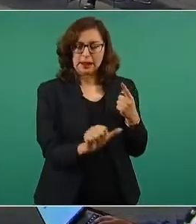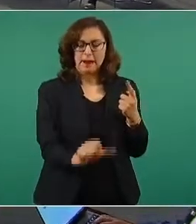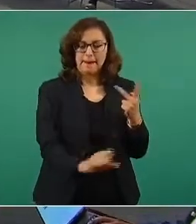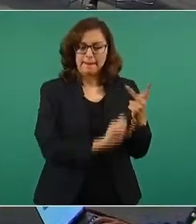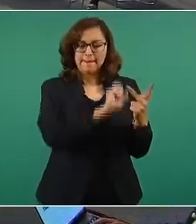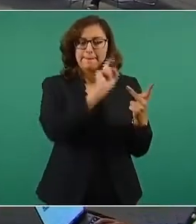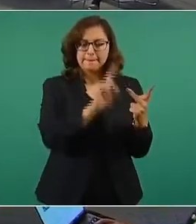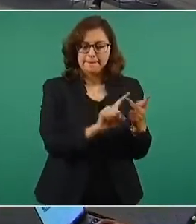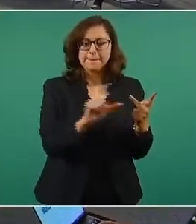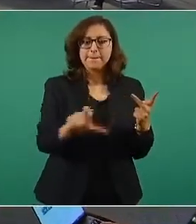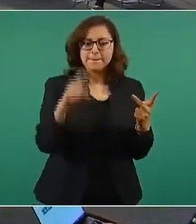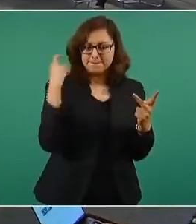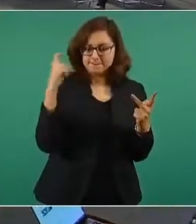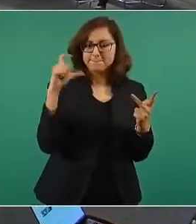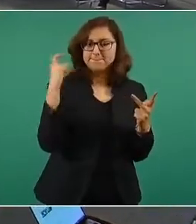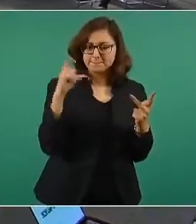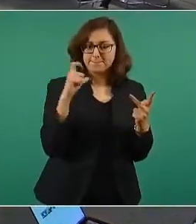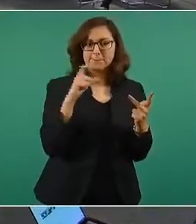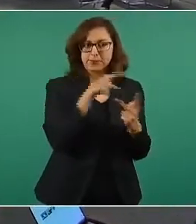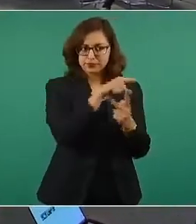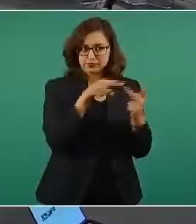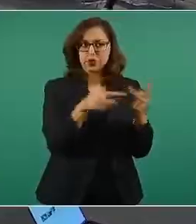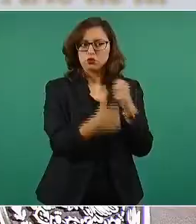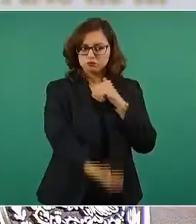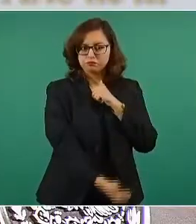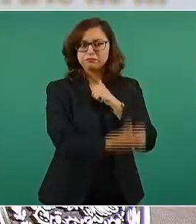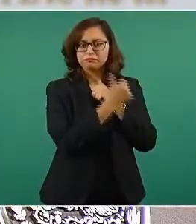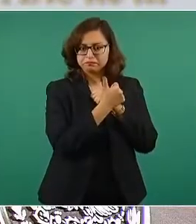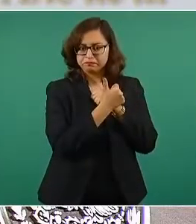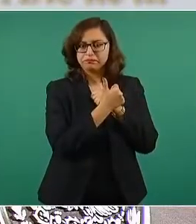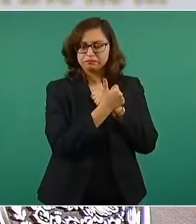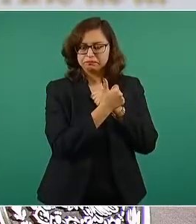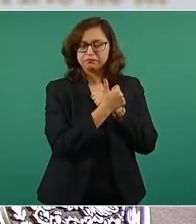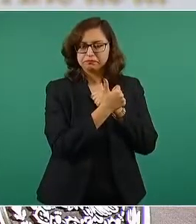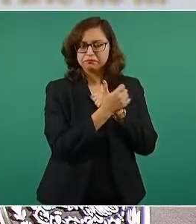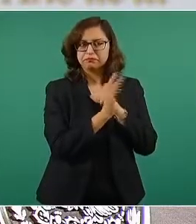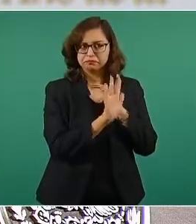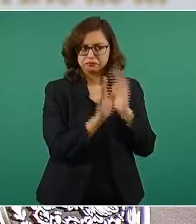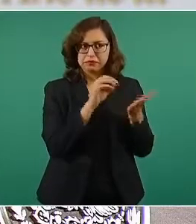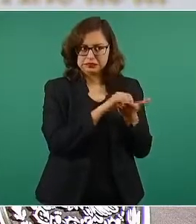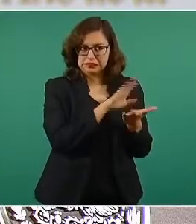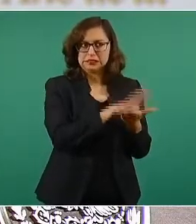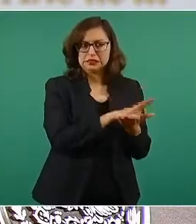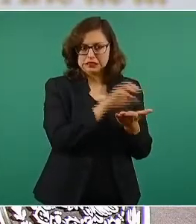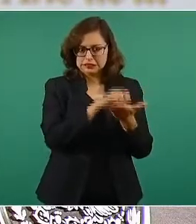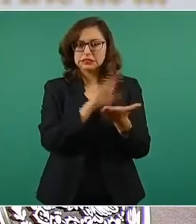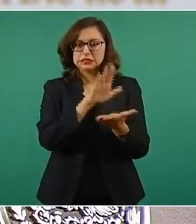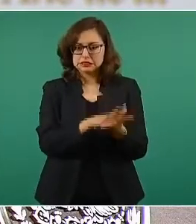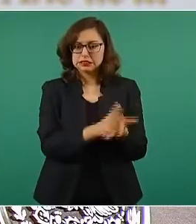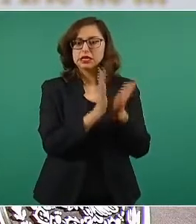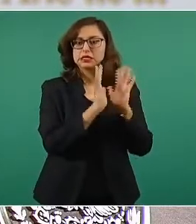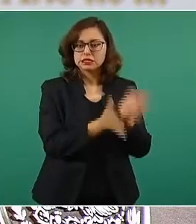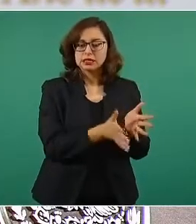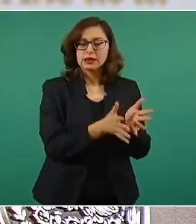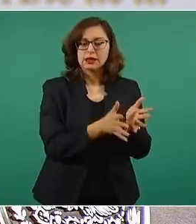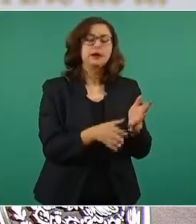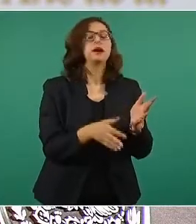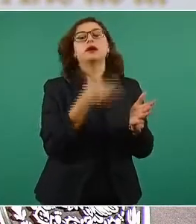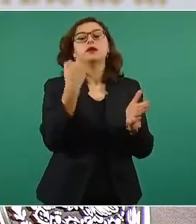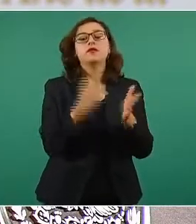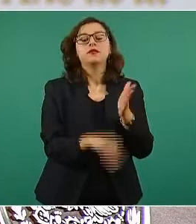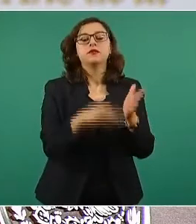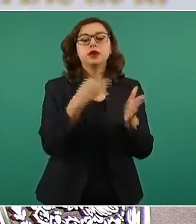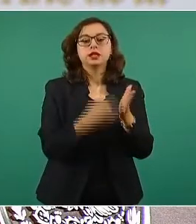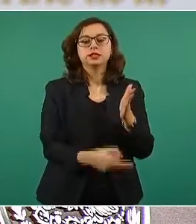el de Querétaro, sí. Nada más falta el de